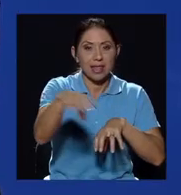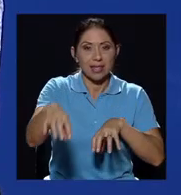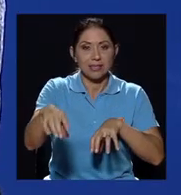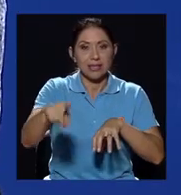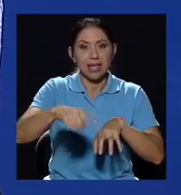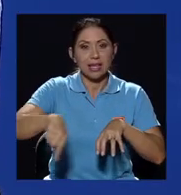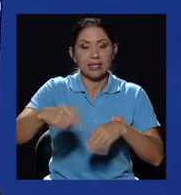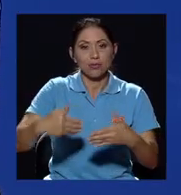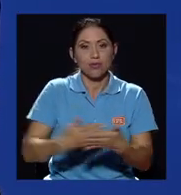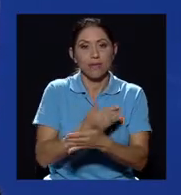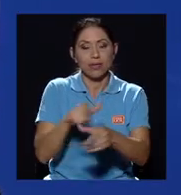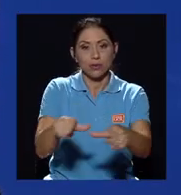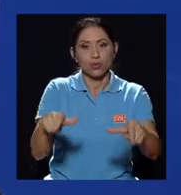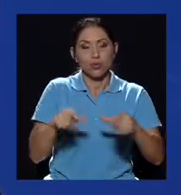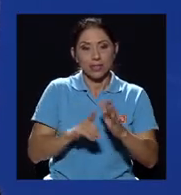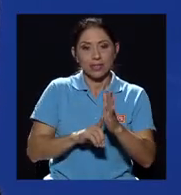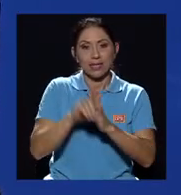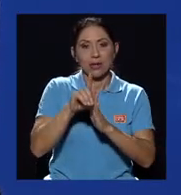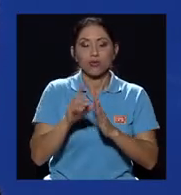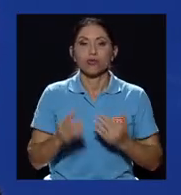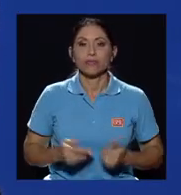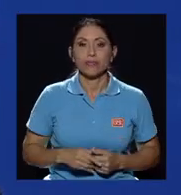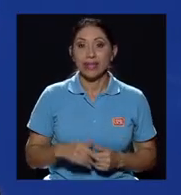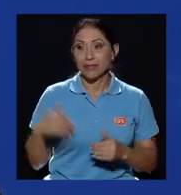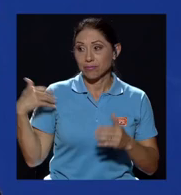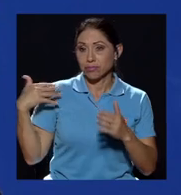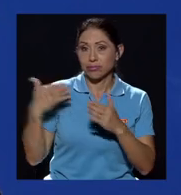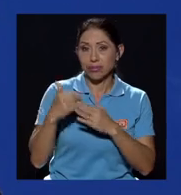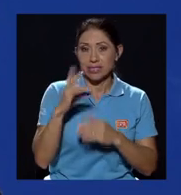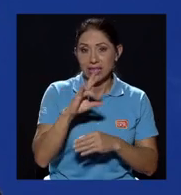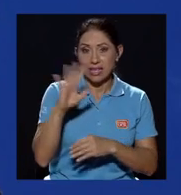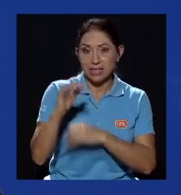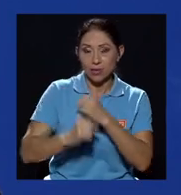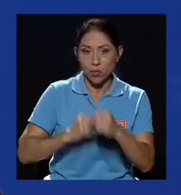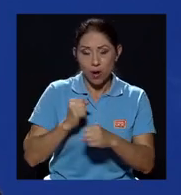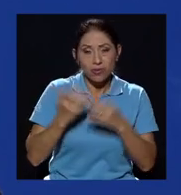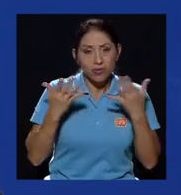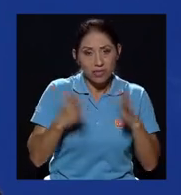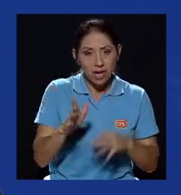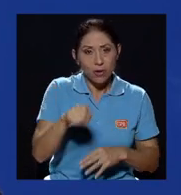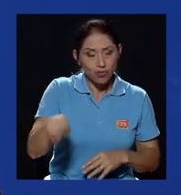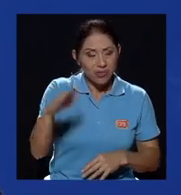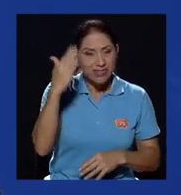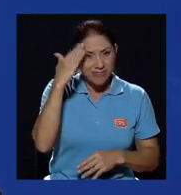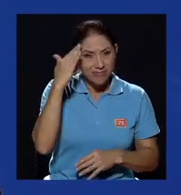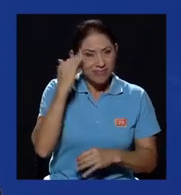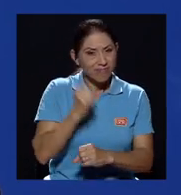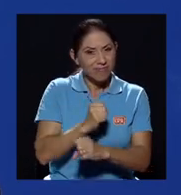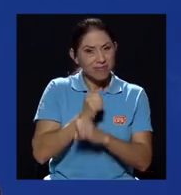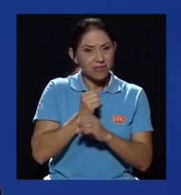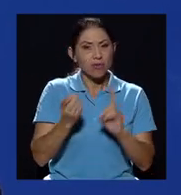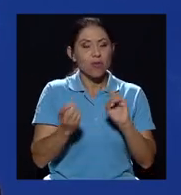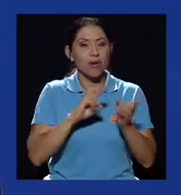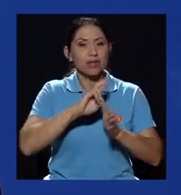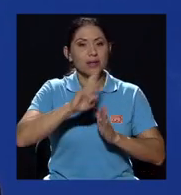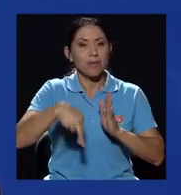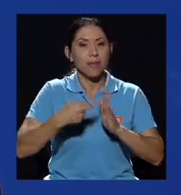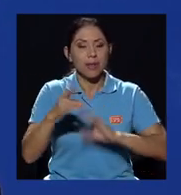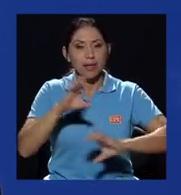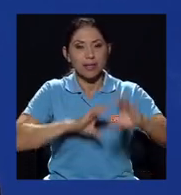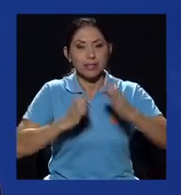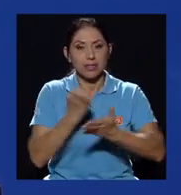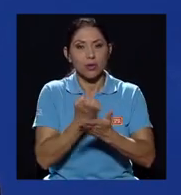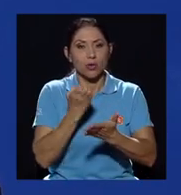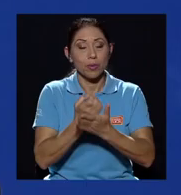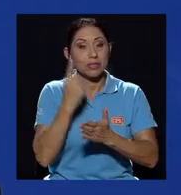Bueno, don Carlos, en estos 75 años ya ustedes tienen una radiografía bastante certera del papel de las ciencias económicas en el